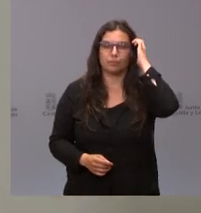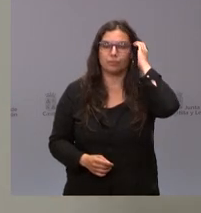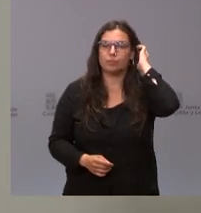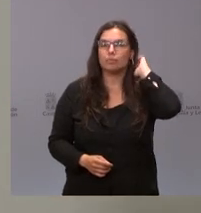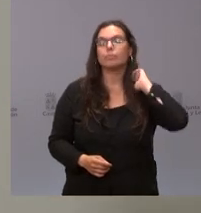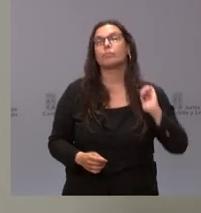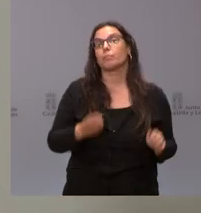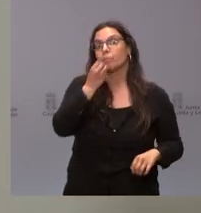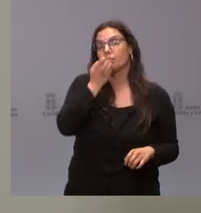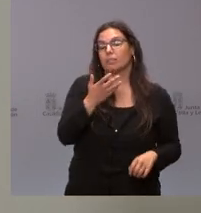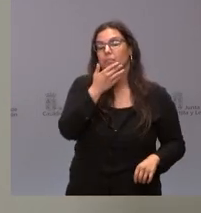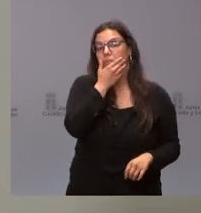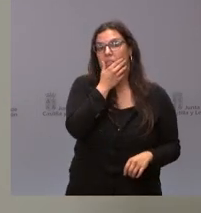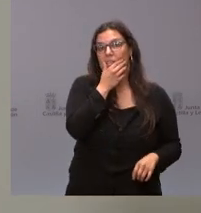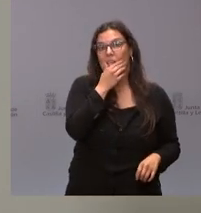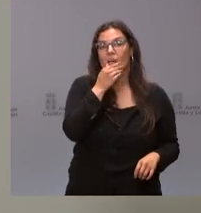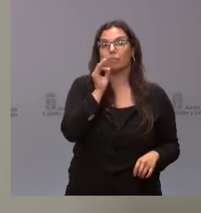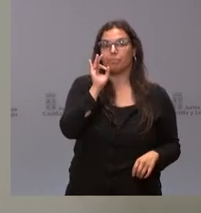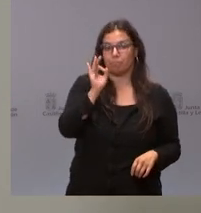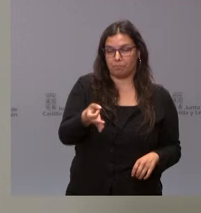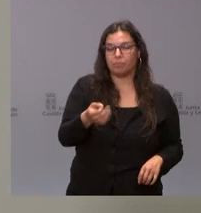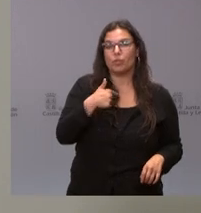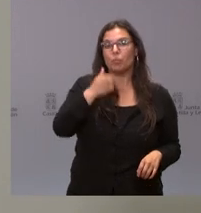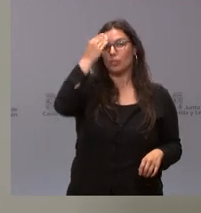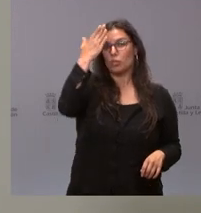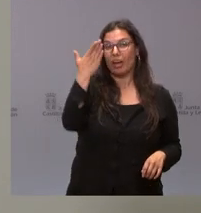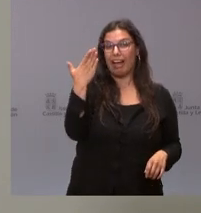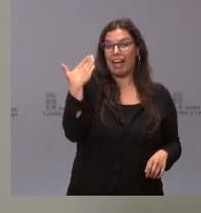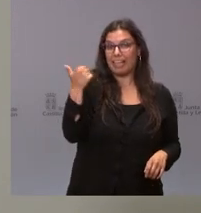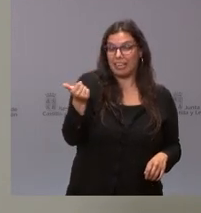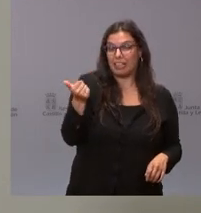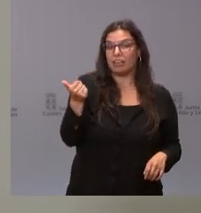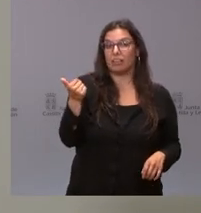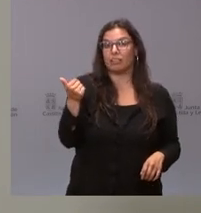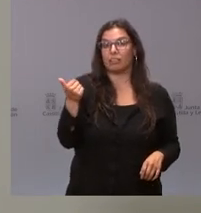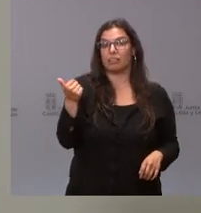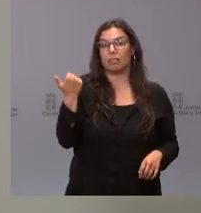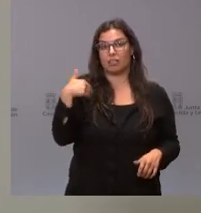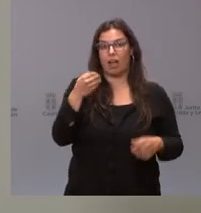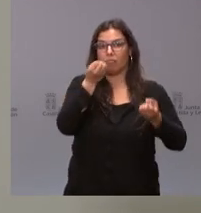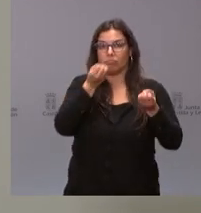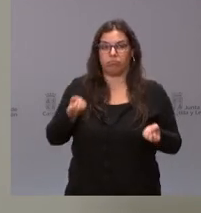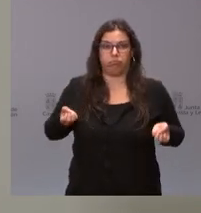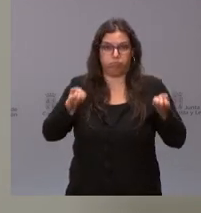Bien, pues efectivamente yo creo que ayer hice una declaración